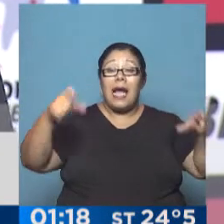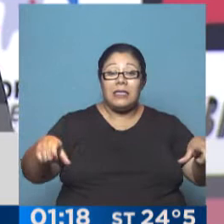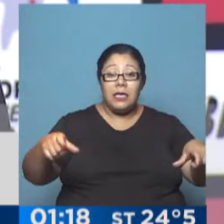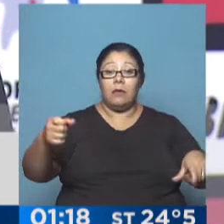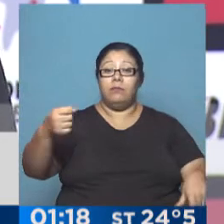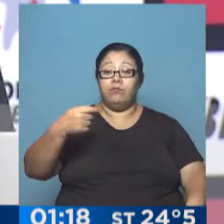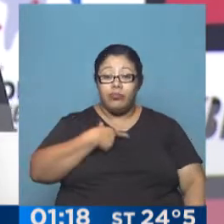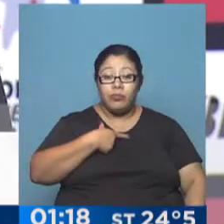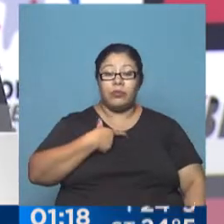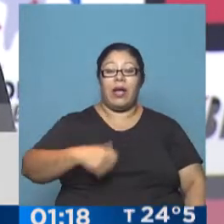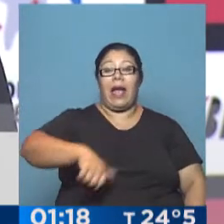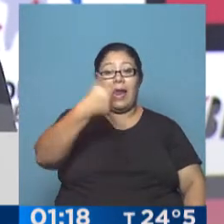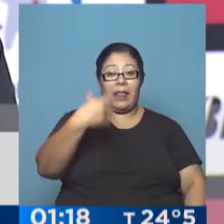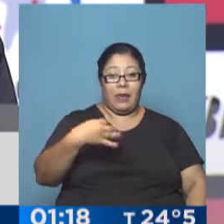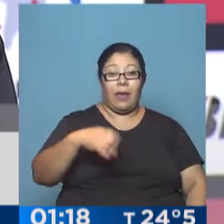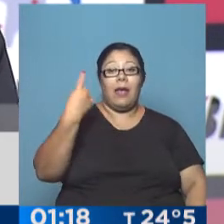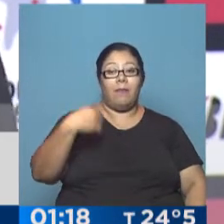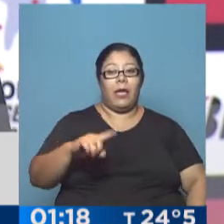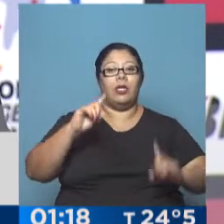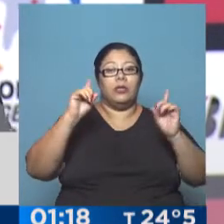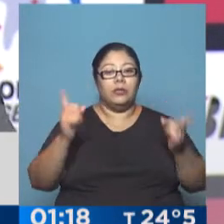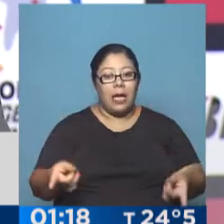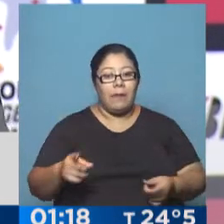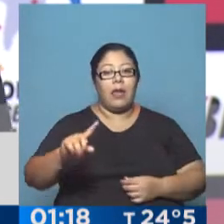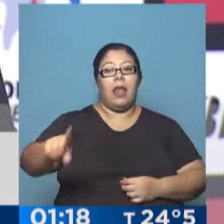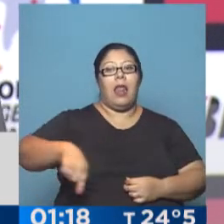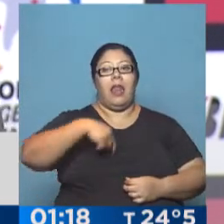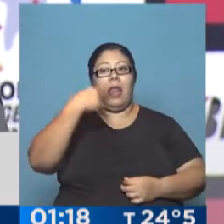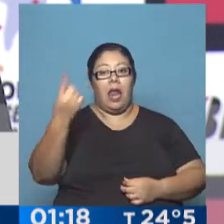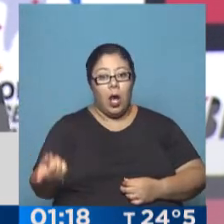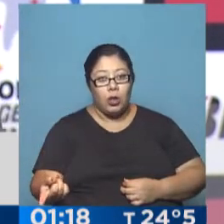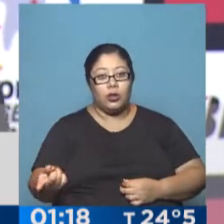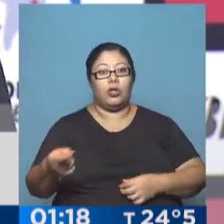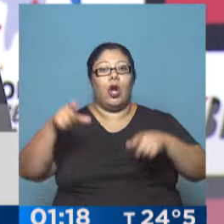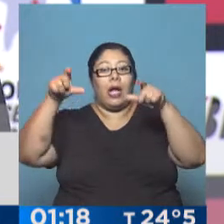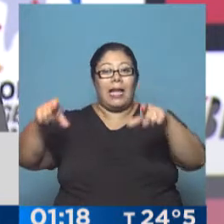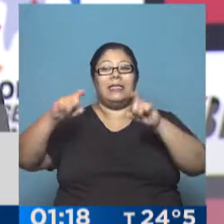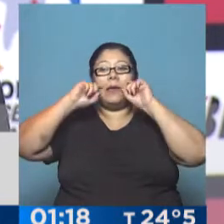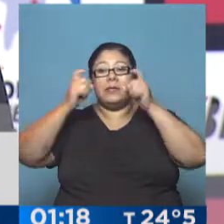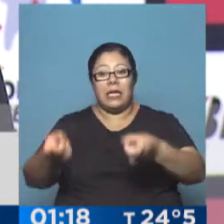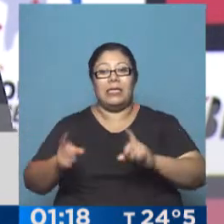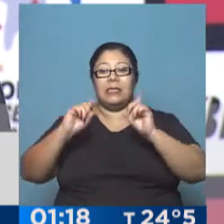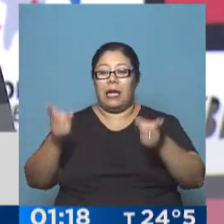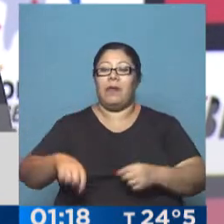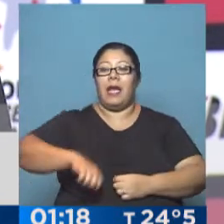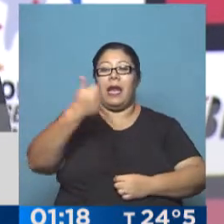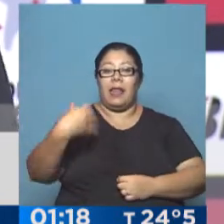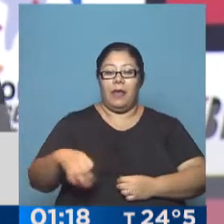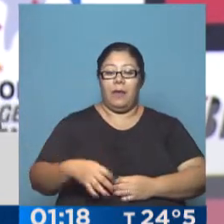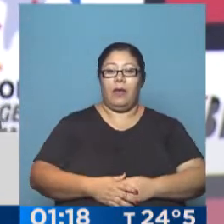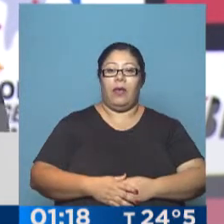también estar a la altura de las circunstancias cuando uno juega visitante. Y hoy hubo una gran diferencia entre un equipo y otro.